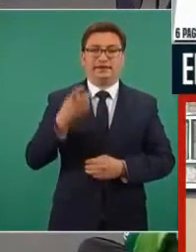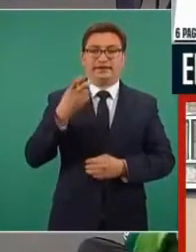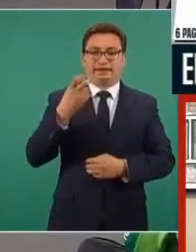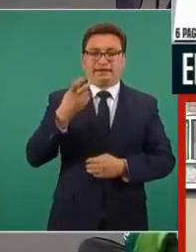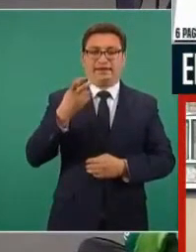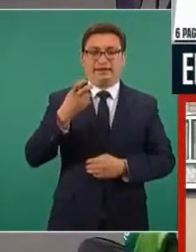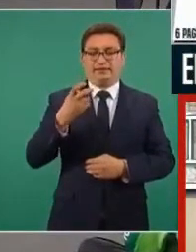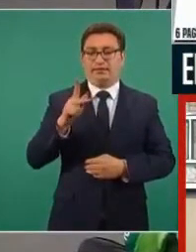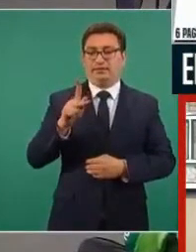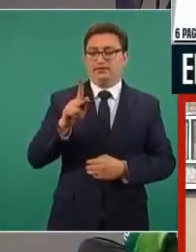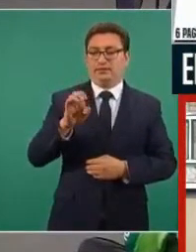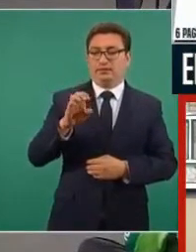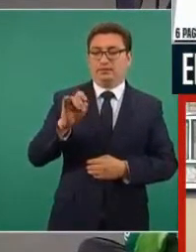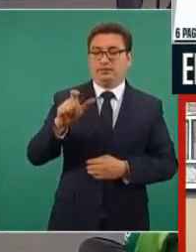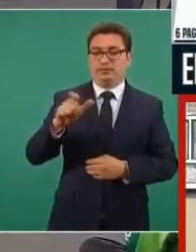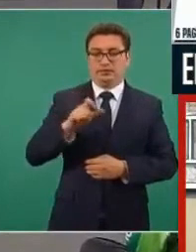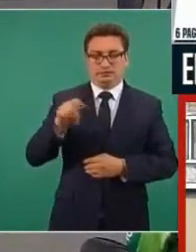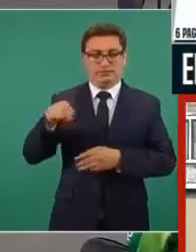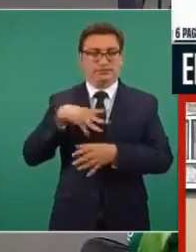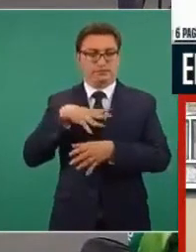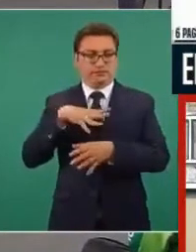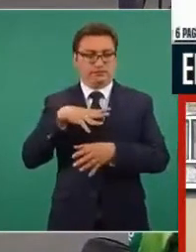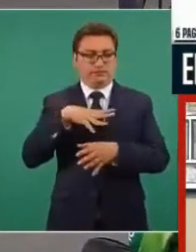Eso es lo que tenía estimado Pemex.